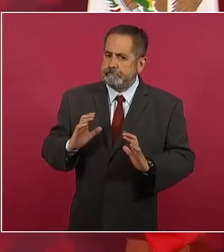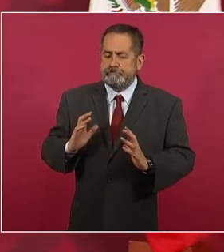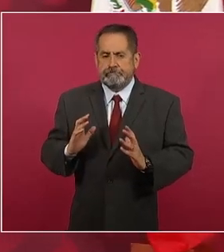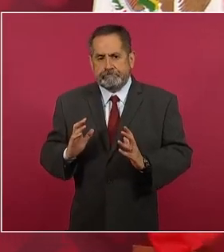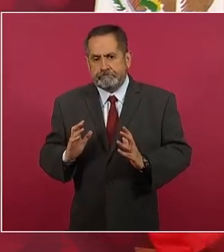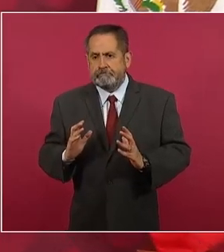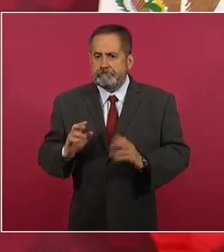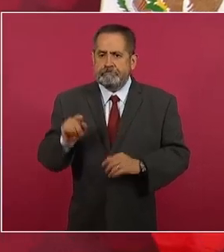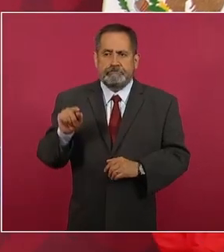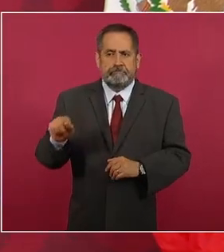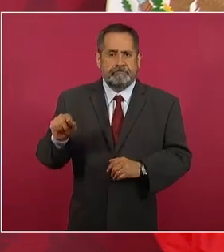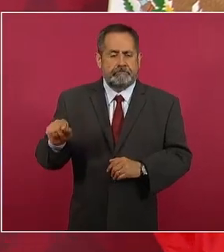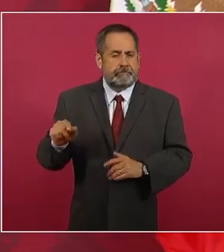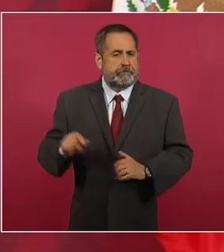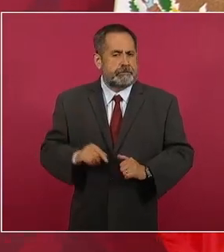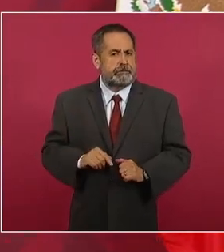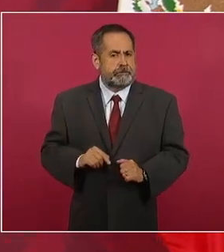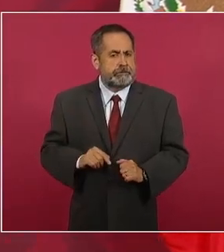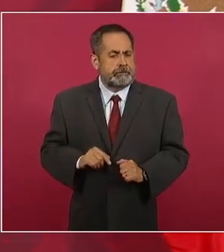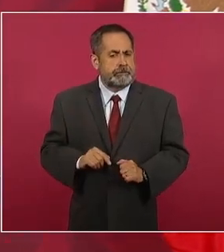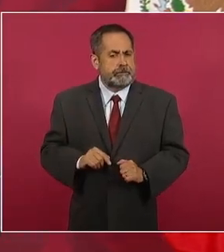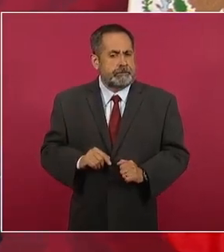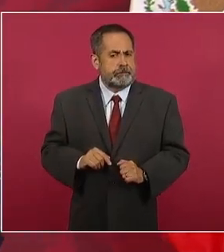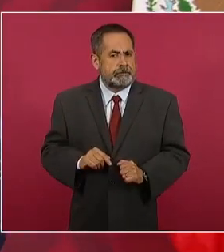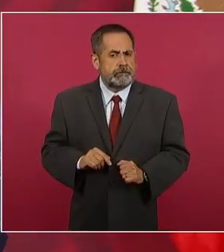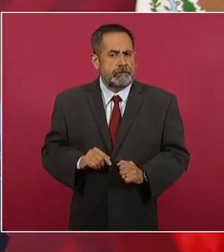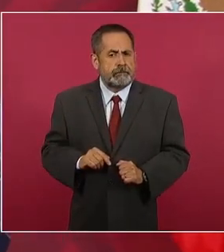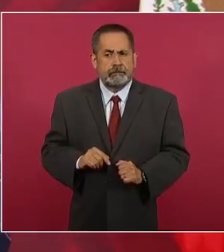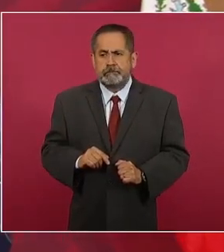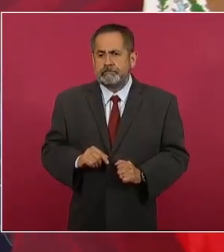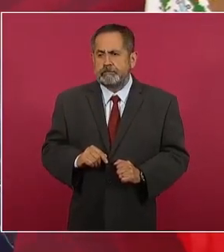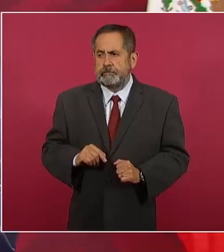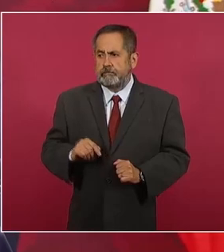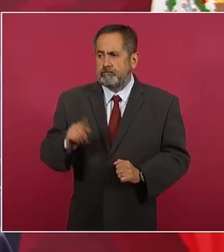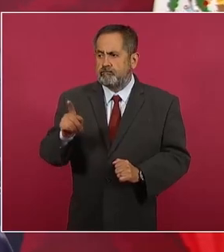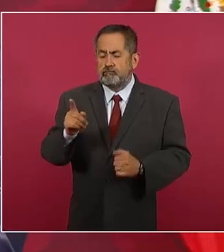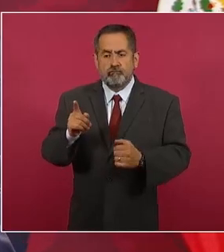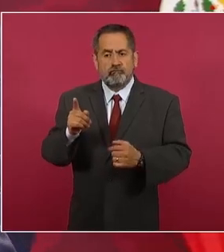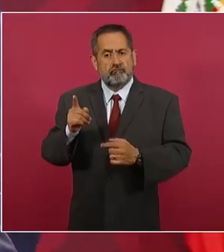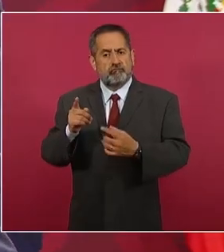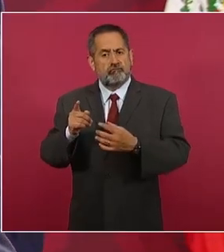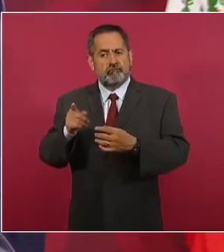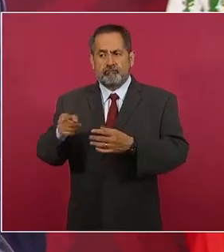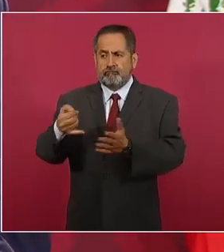un impuesto